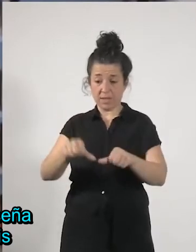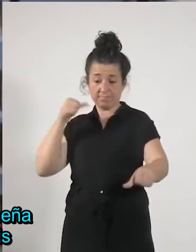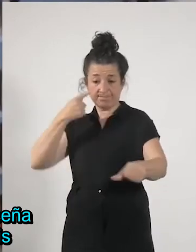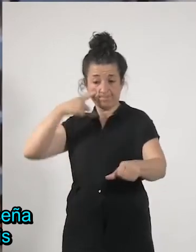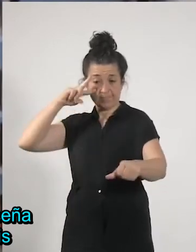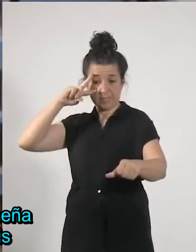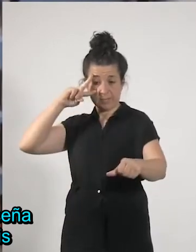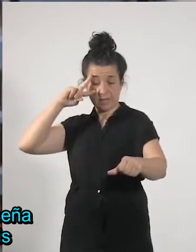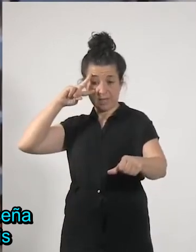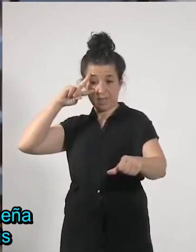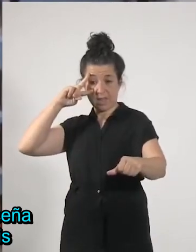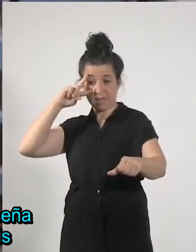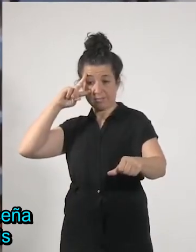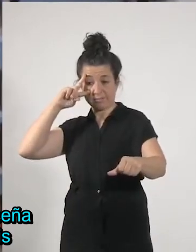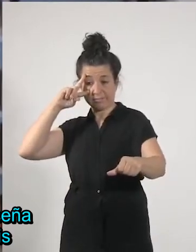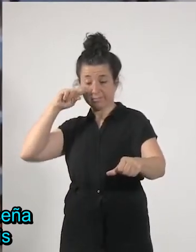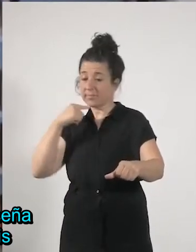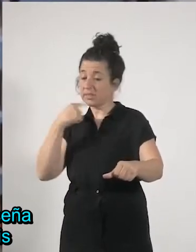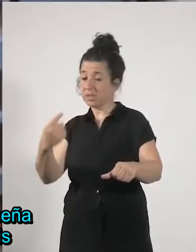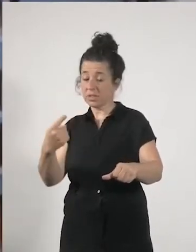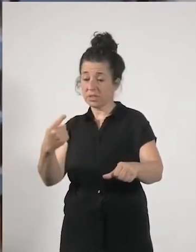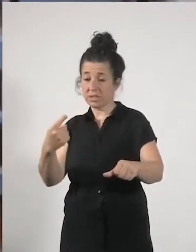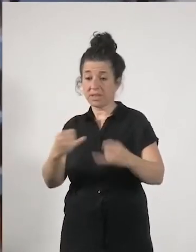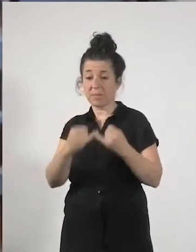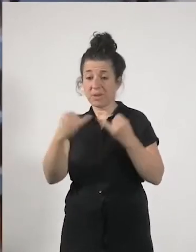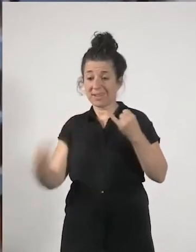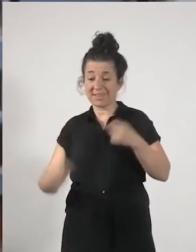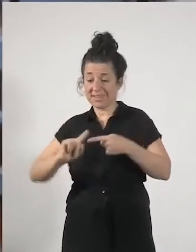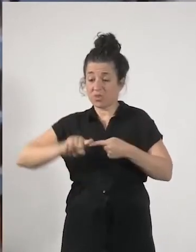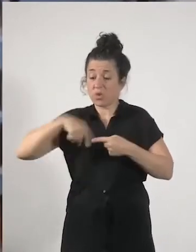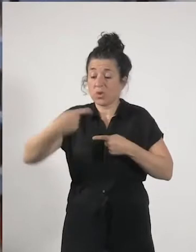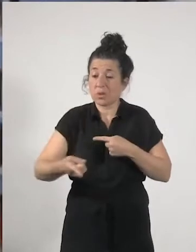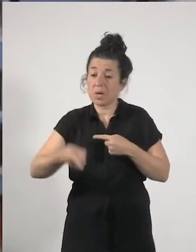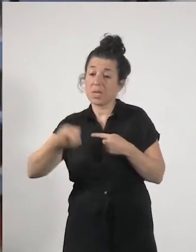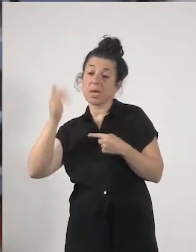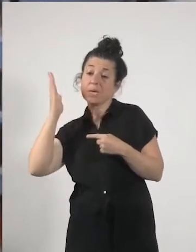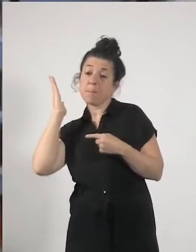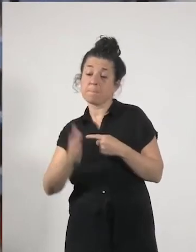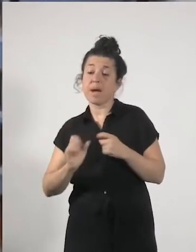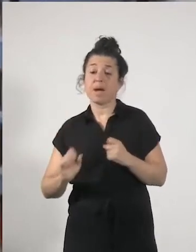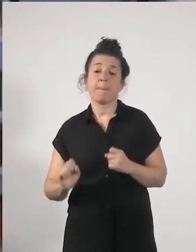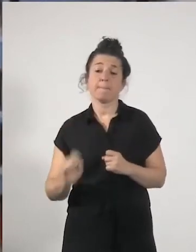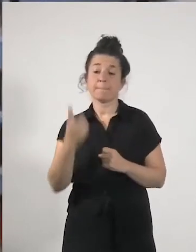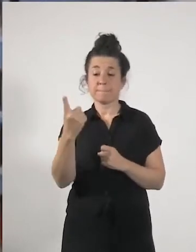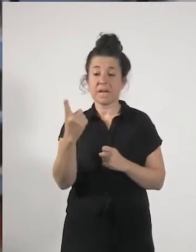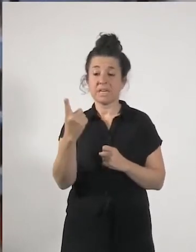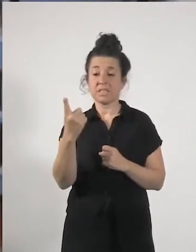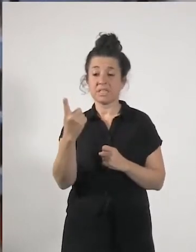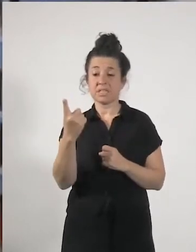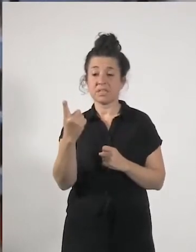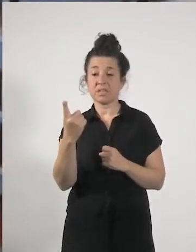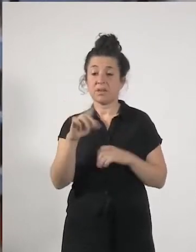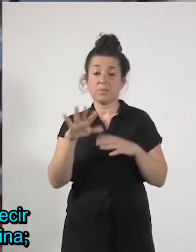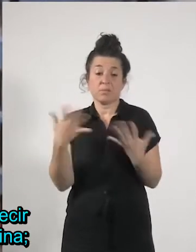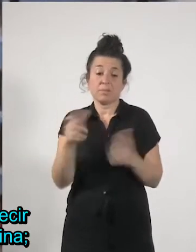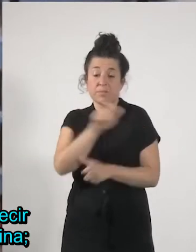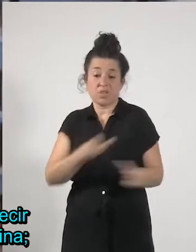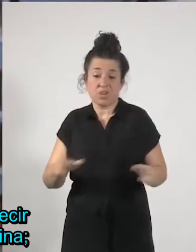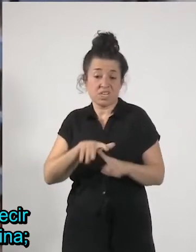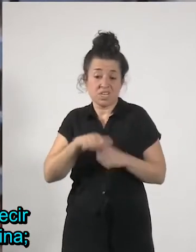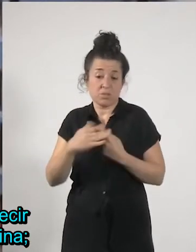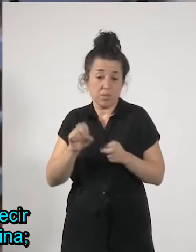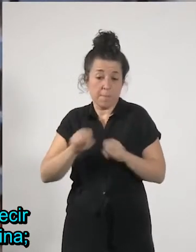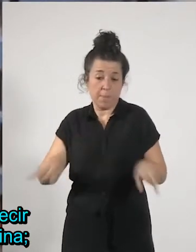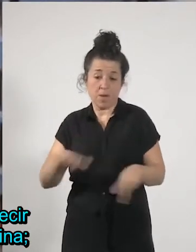nos enseña que las consecuencias de la crisis siempre afectan más a quienes suelen estar en esta situación ¿no? entonces